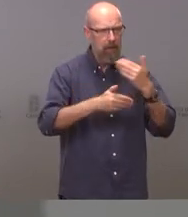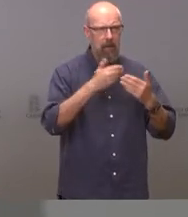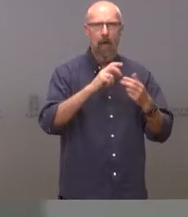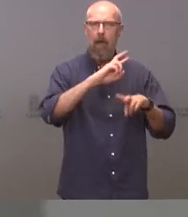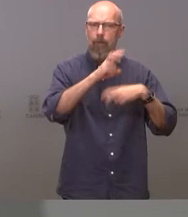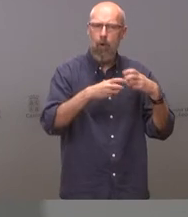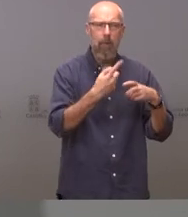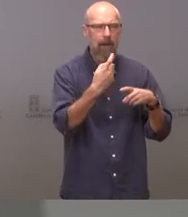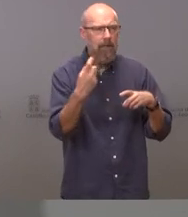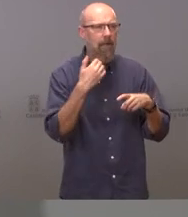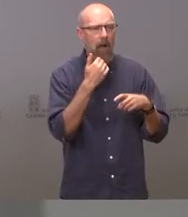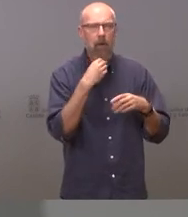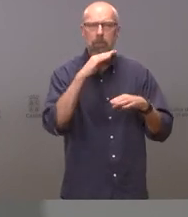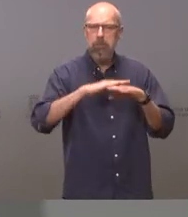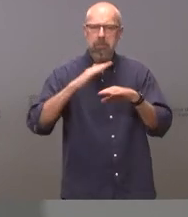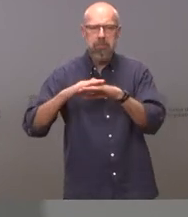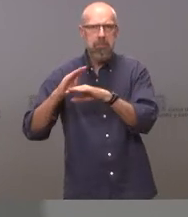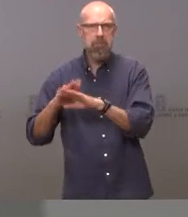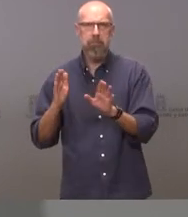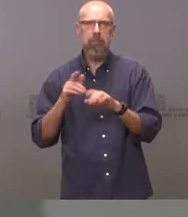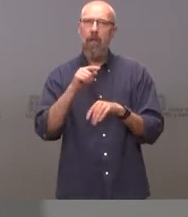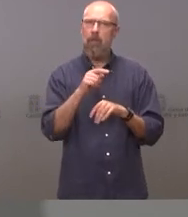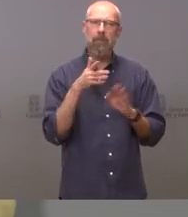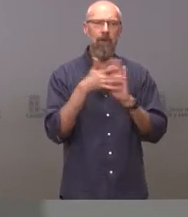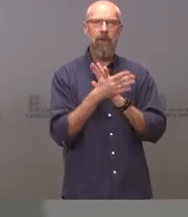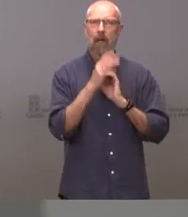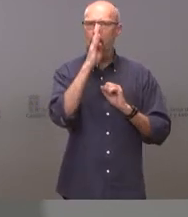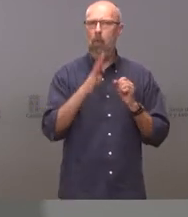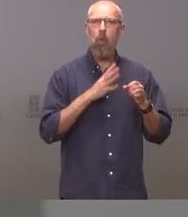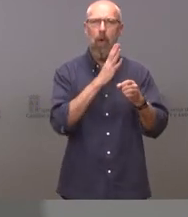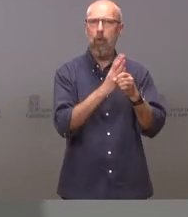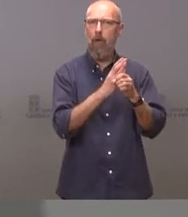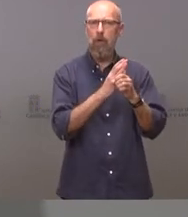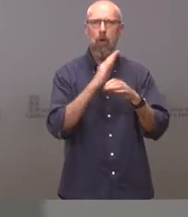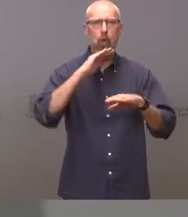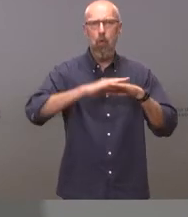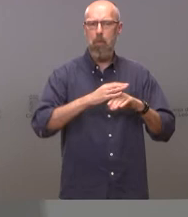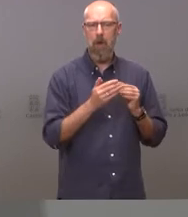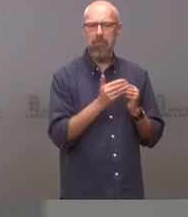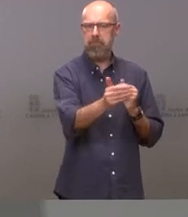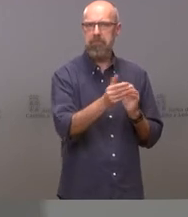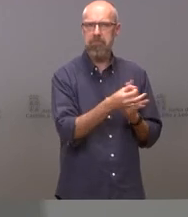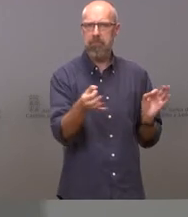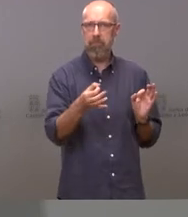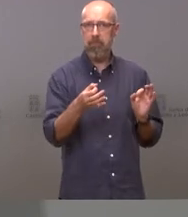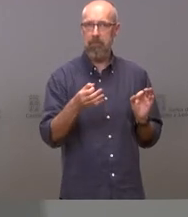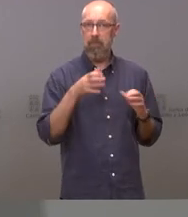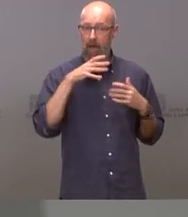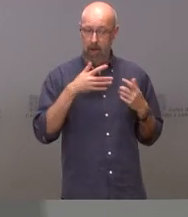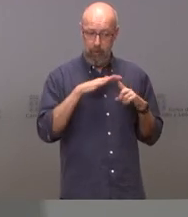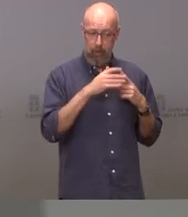para eso es necesario cumplir y agotar la legislatura y naturalmente en esta situación no